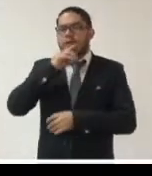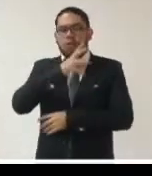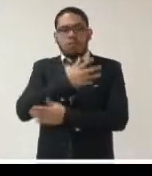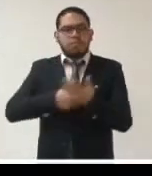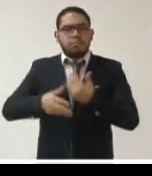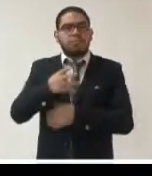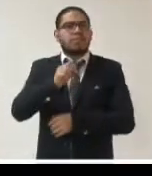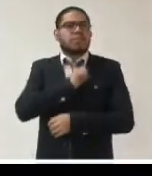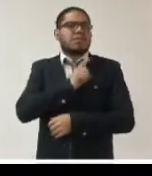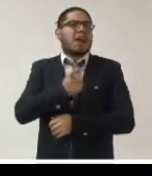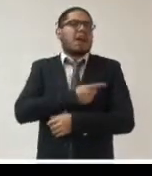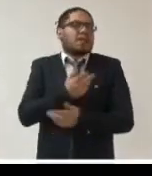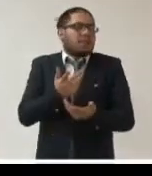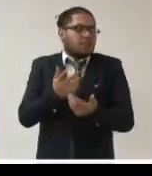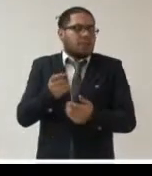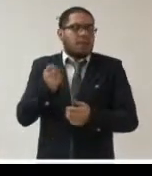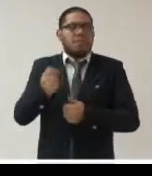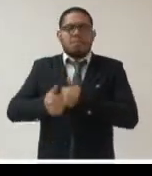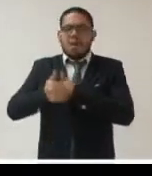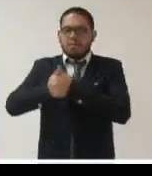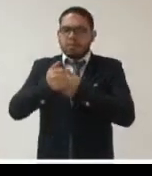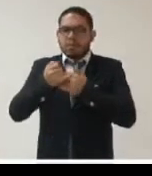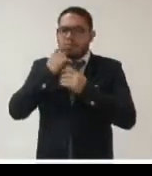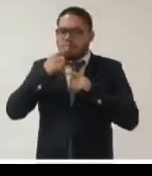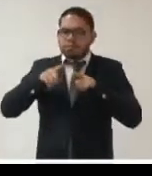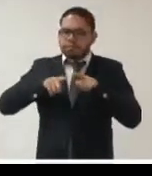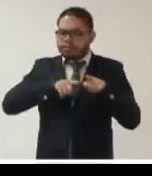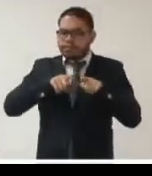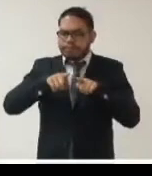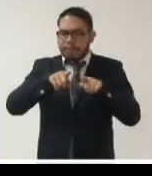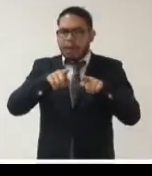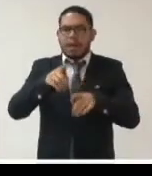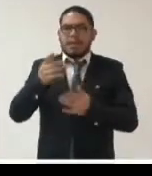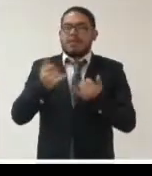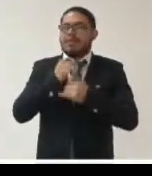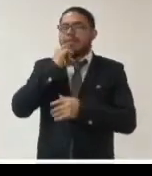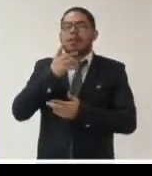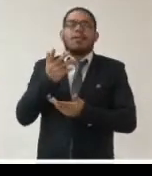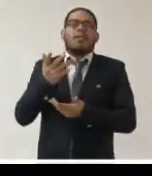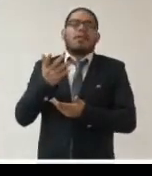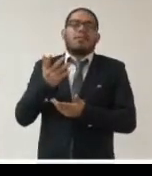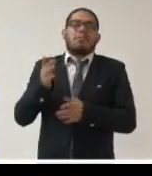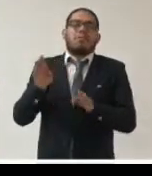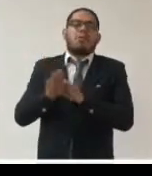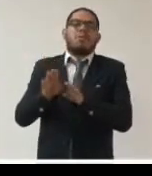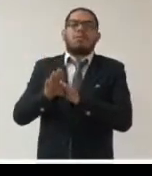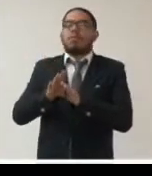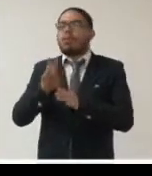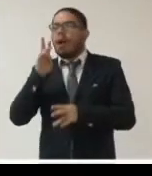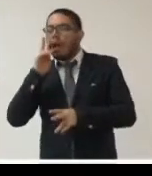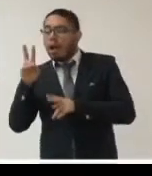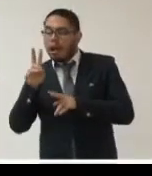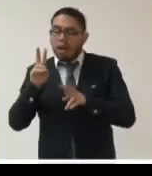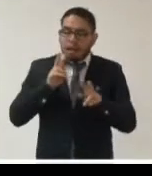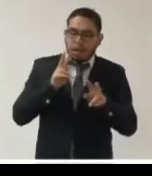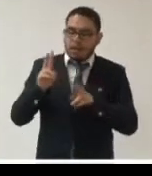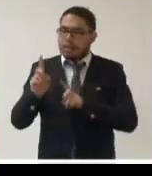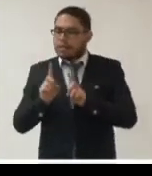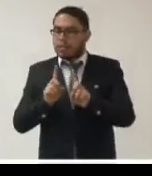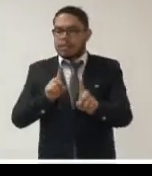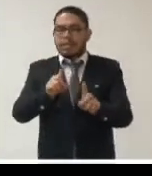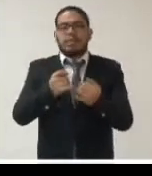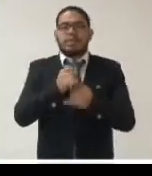competencia entre agencias gubernamentales para estar mejor posicionados en estos porcentajes de cumplimiento que nosotros exhibimos